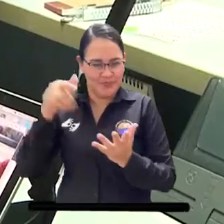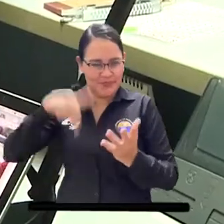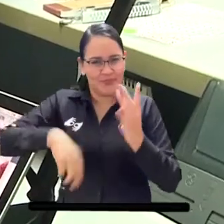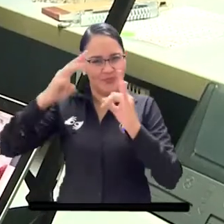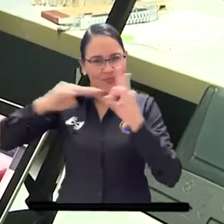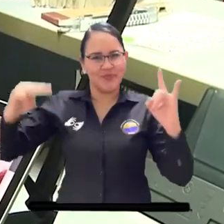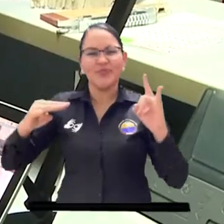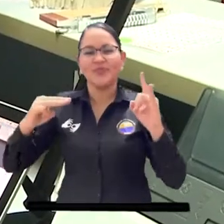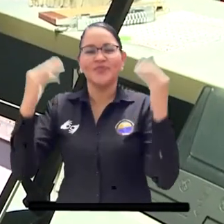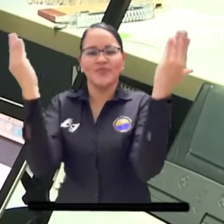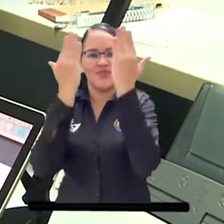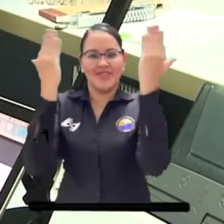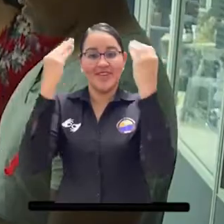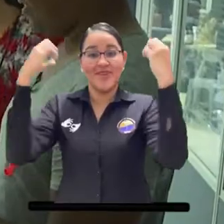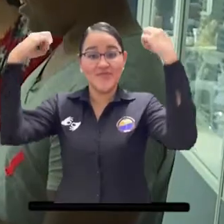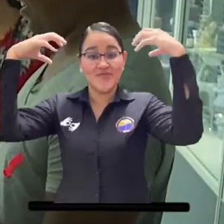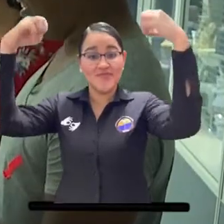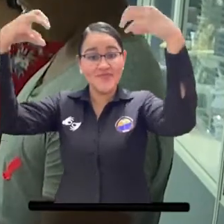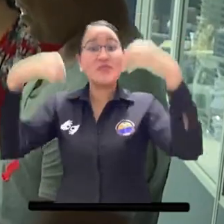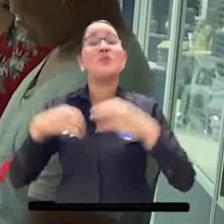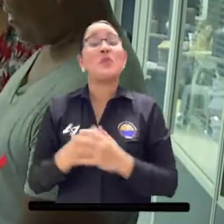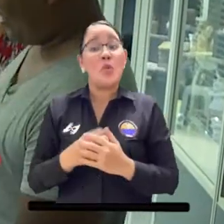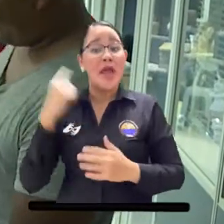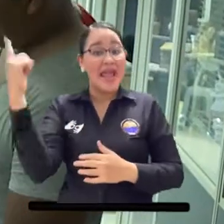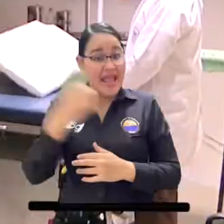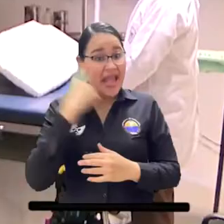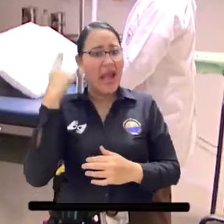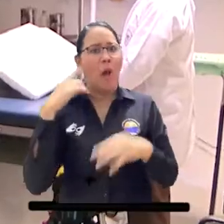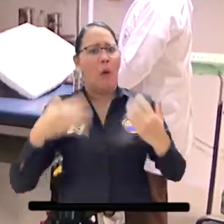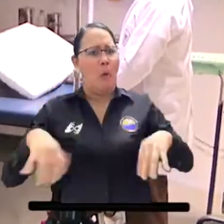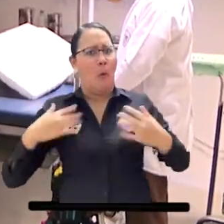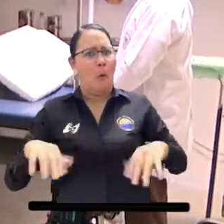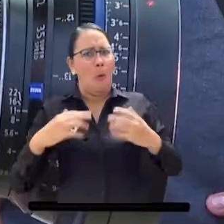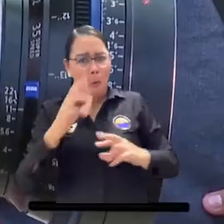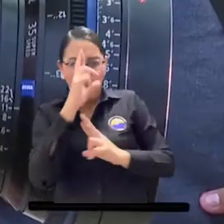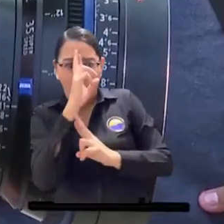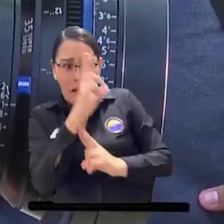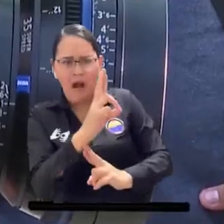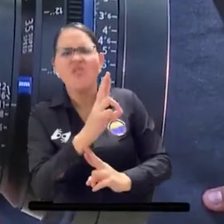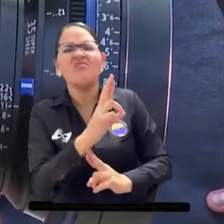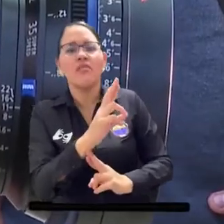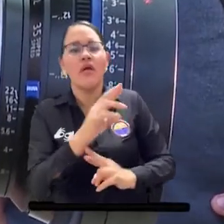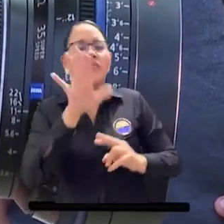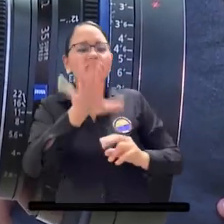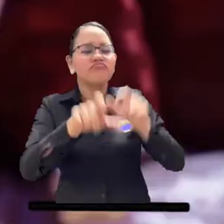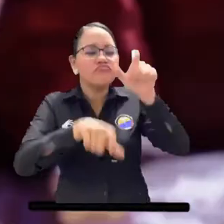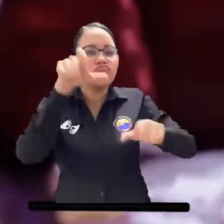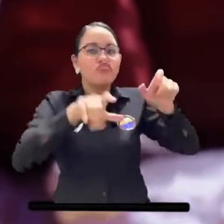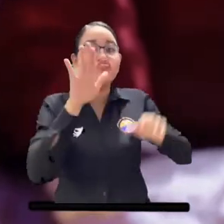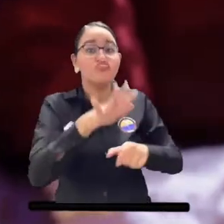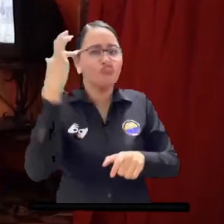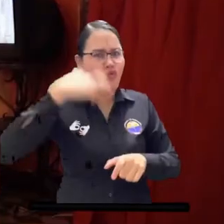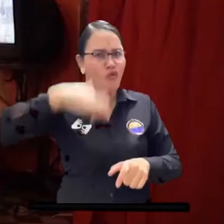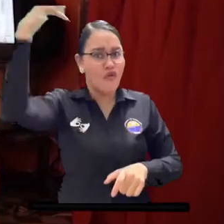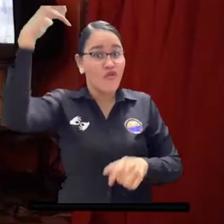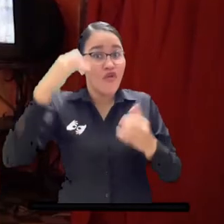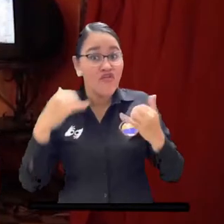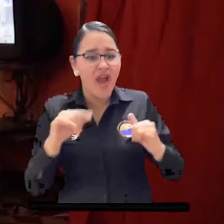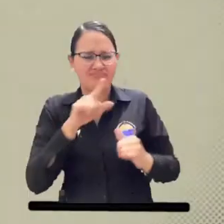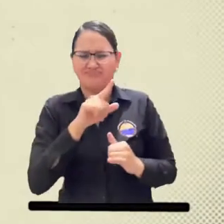El programa de cine y audiovisuales de UNI Magdalena es reconocido en el país por el sello de calidad que portan sus